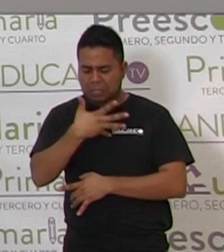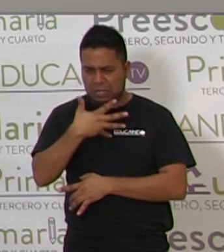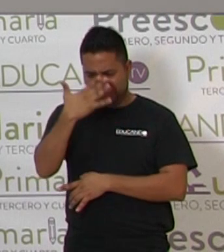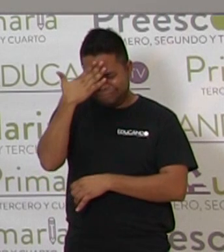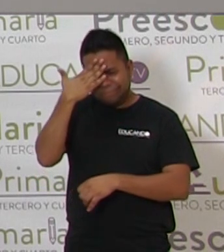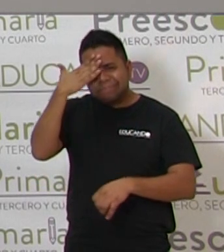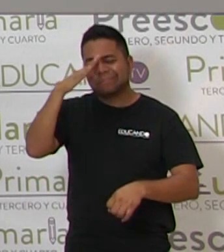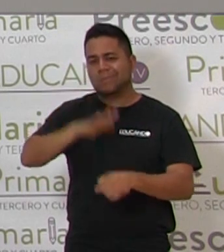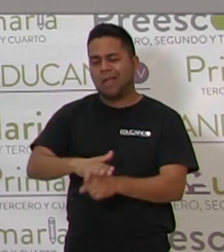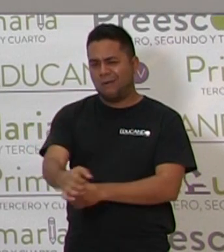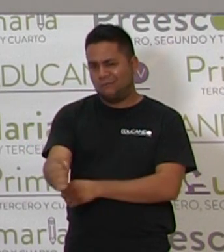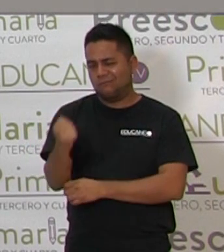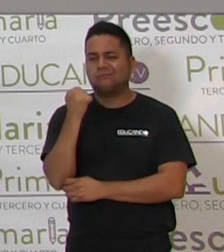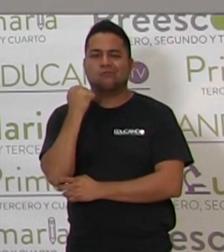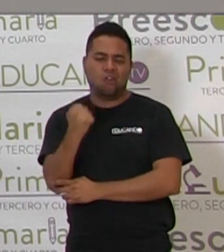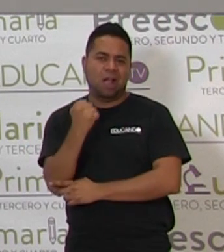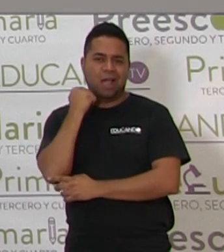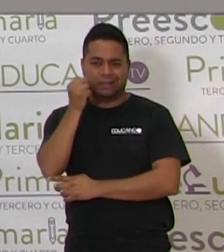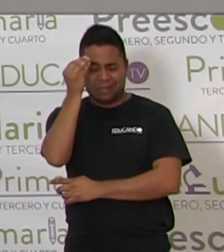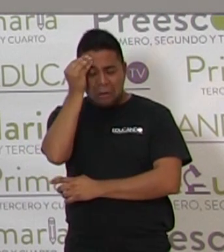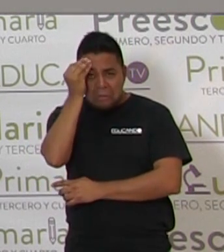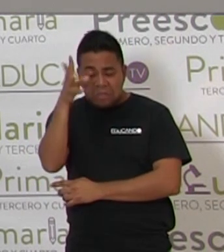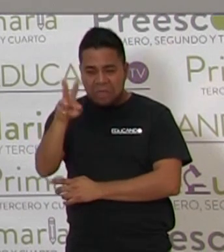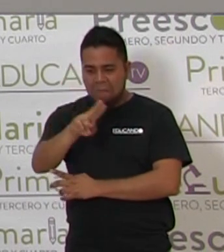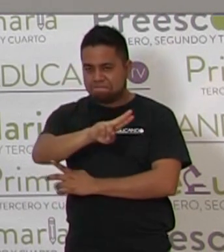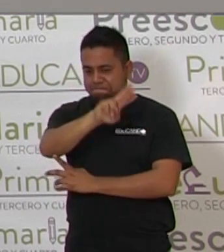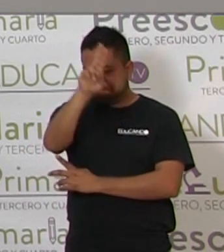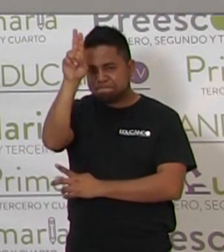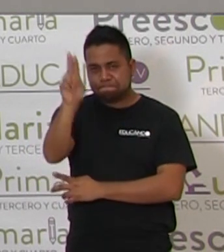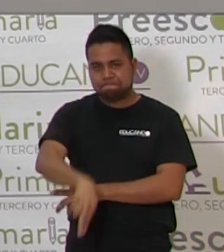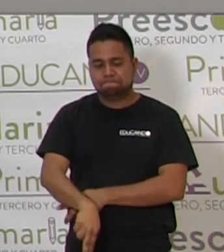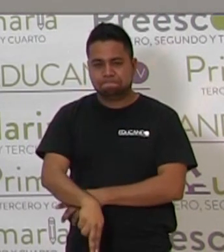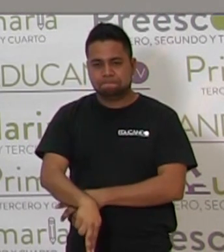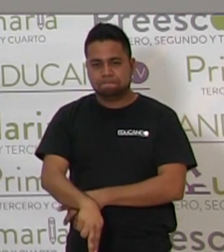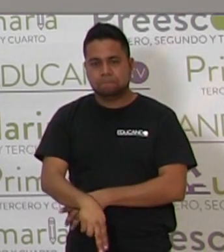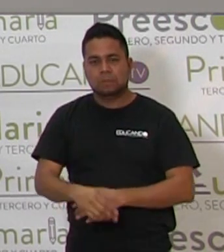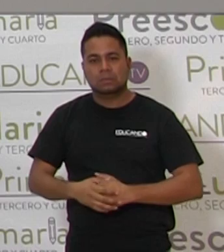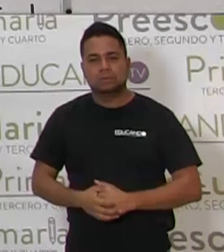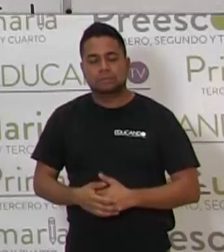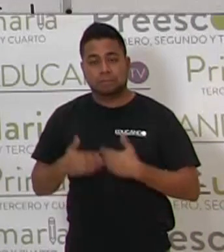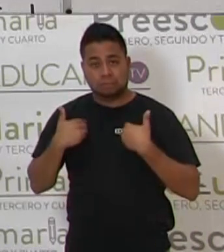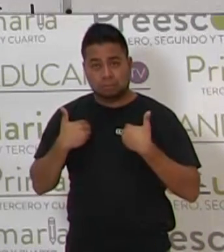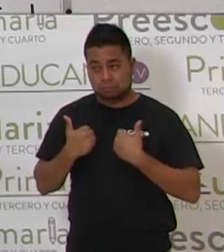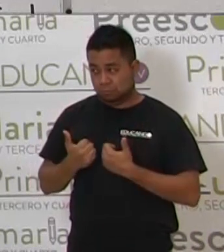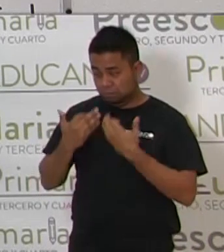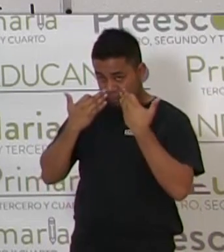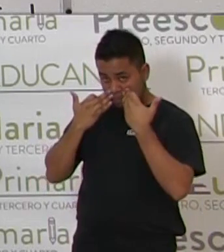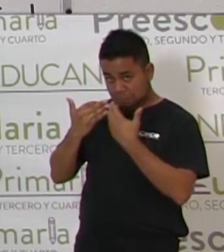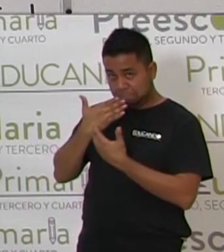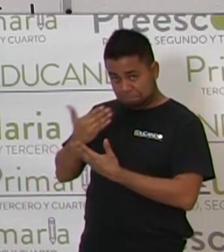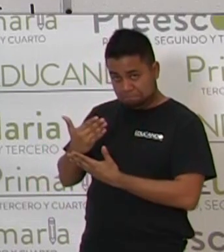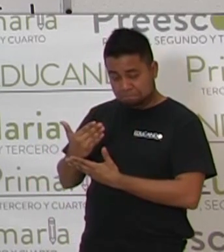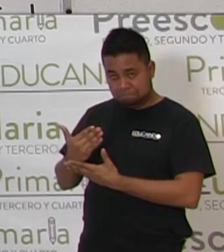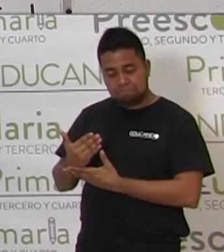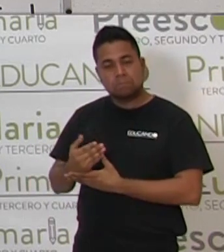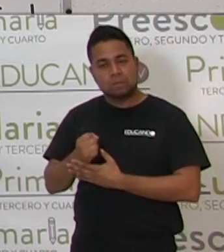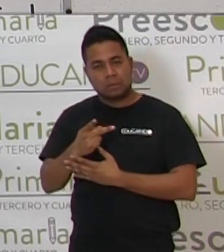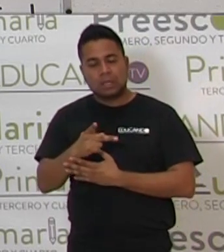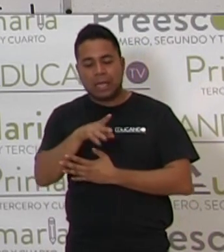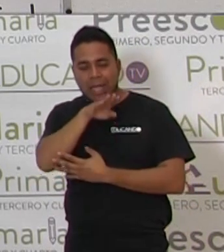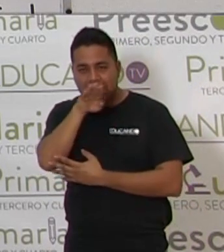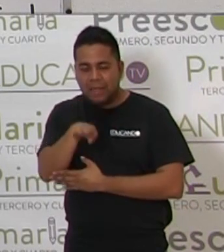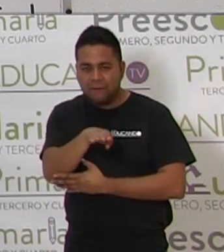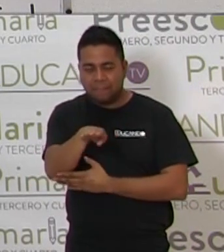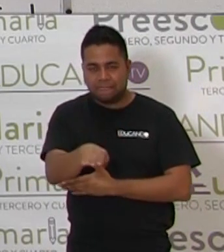jamás olvida. ¿Sí se distingue bien o le pongo otro pedacito ahí para que? Muy bien. Elefante.